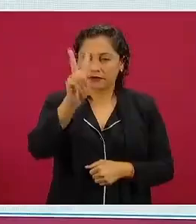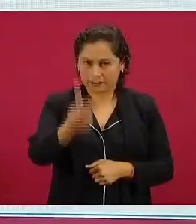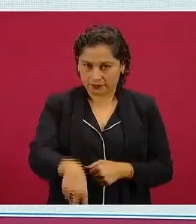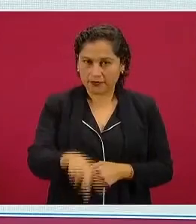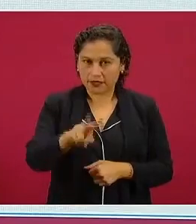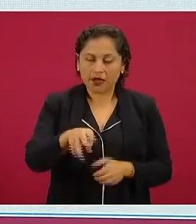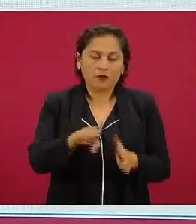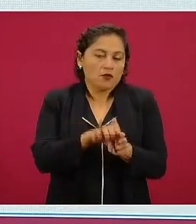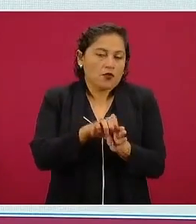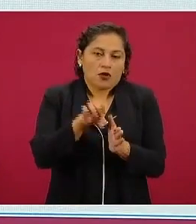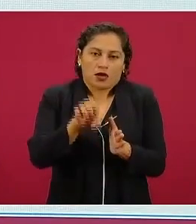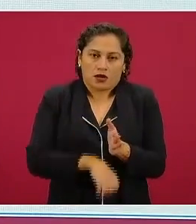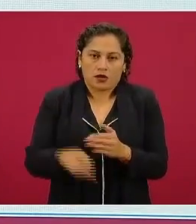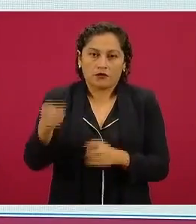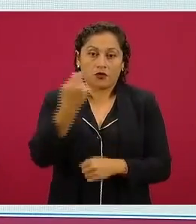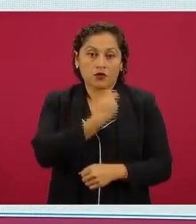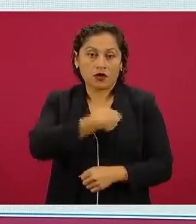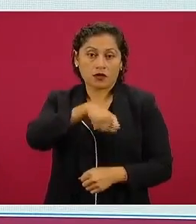españolas